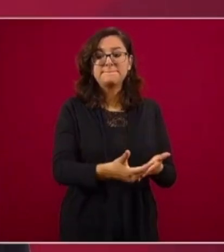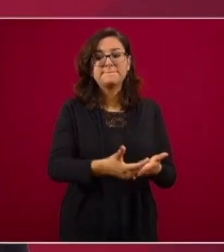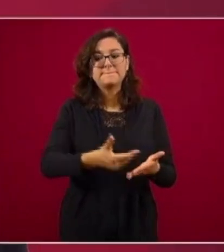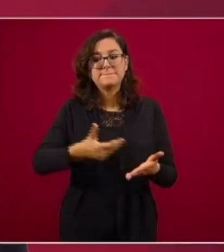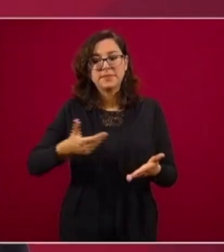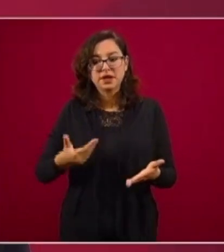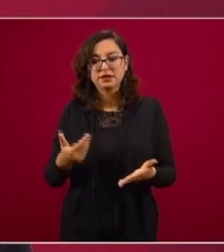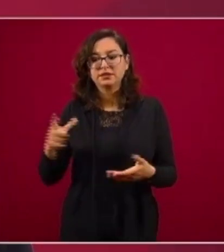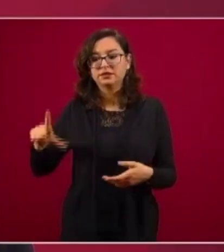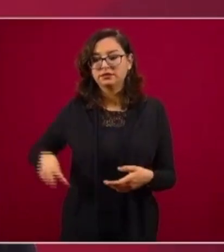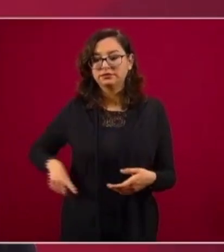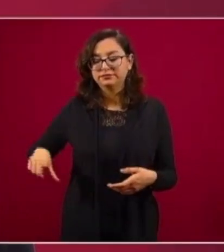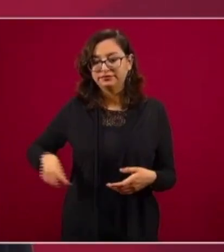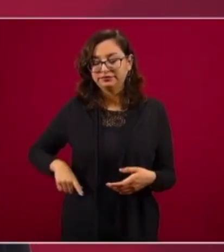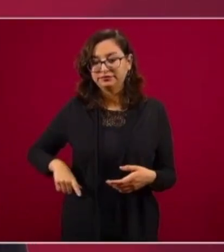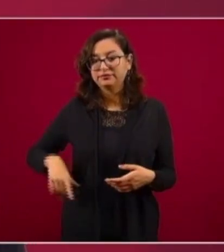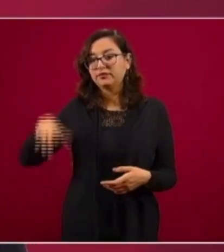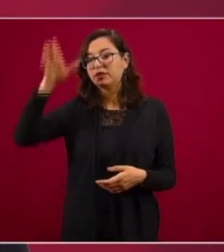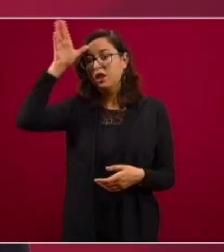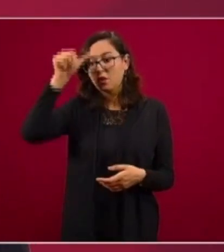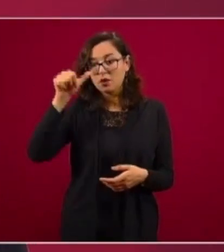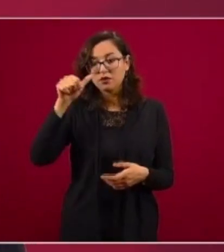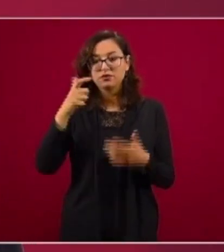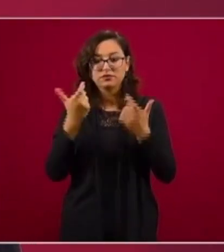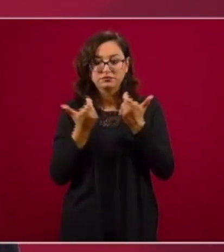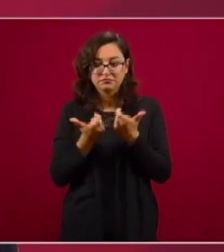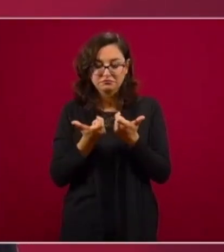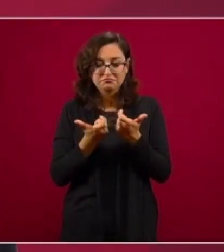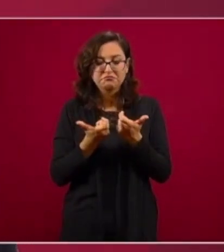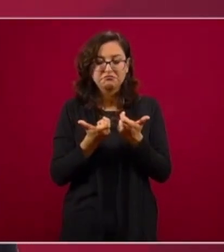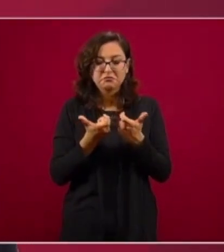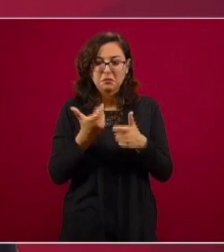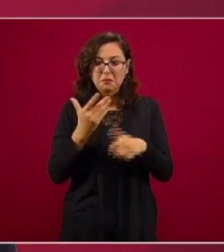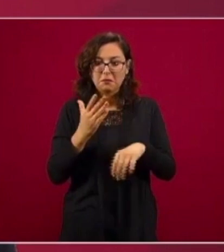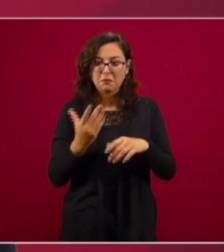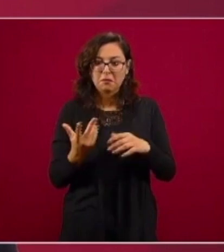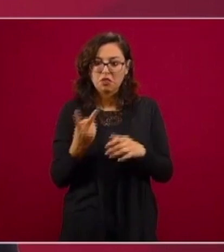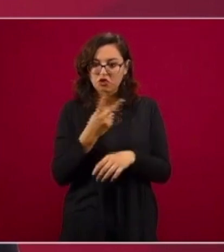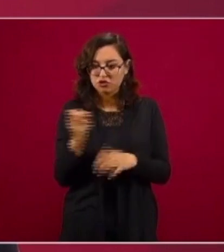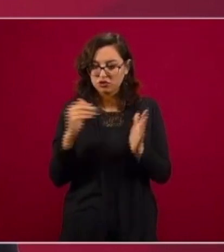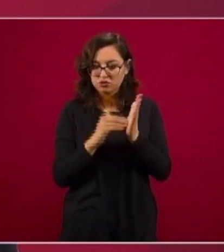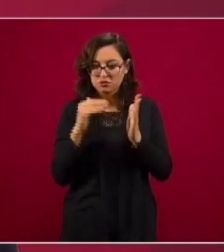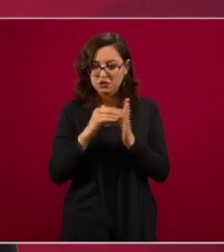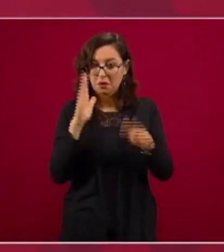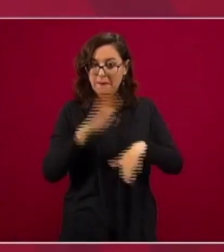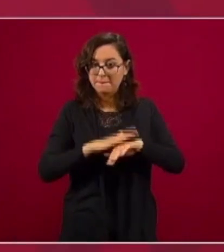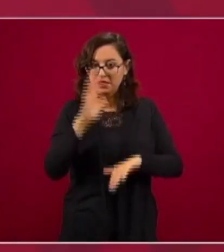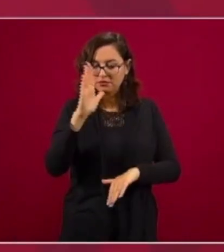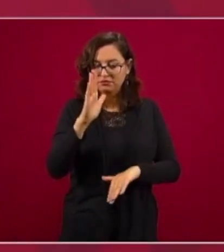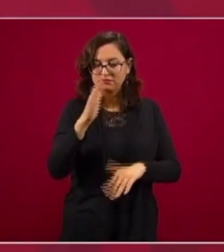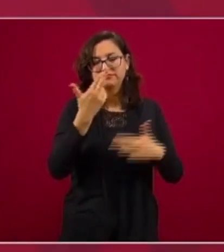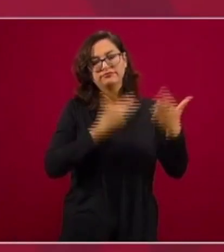acuerdo con el gobierno para devolver los 200 millones de dólares.